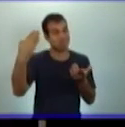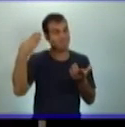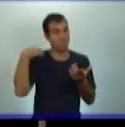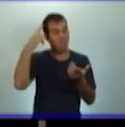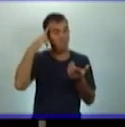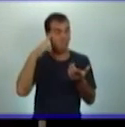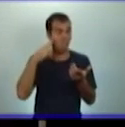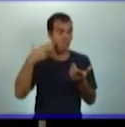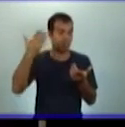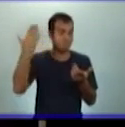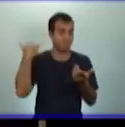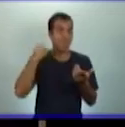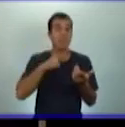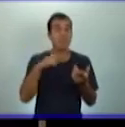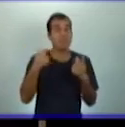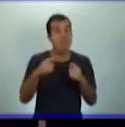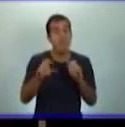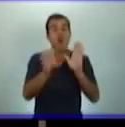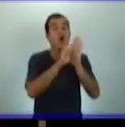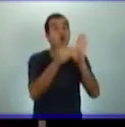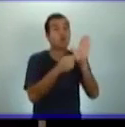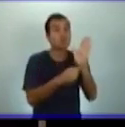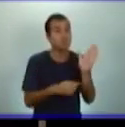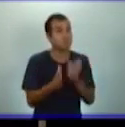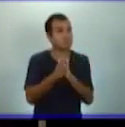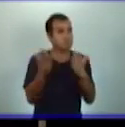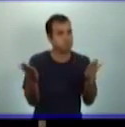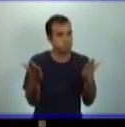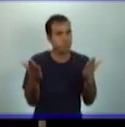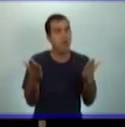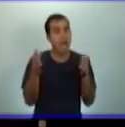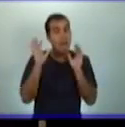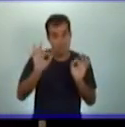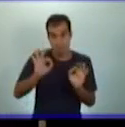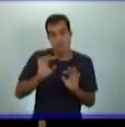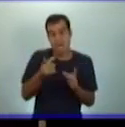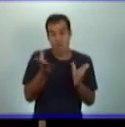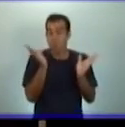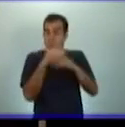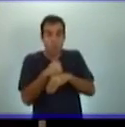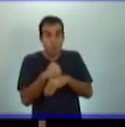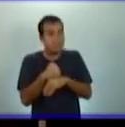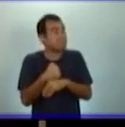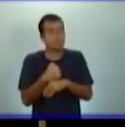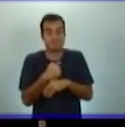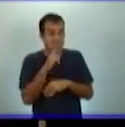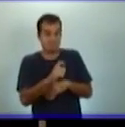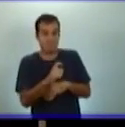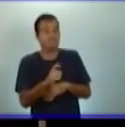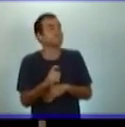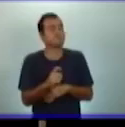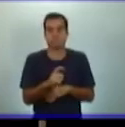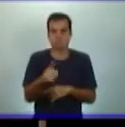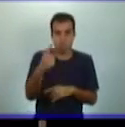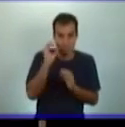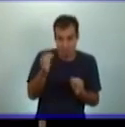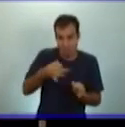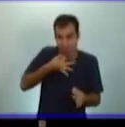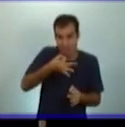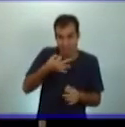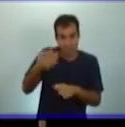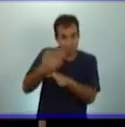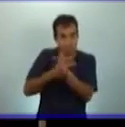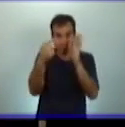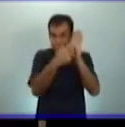tienes la Constitución, te apoyas en esos elementos que te acabé de comentar, esos aspectos que abordan,